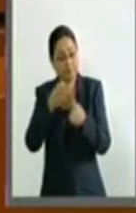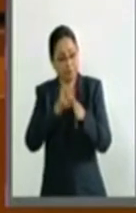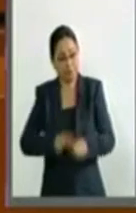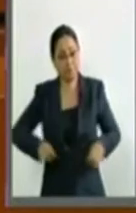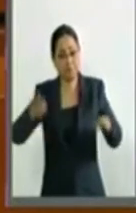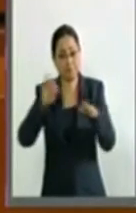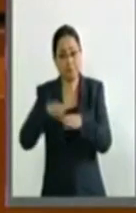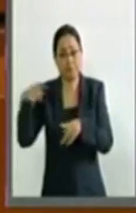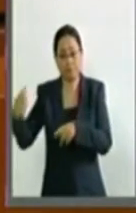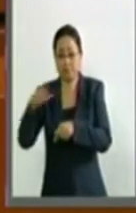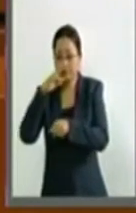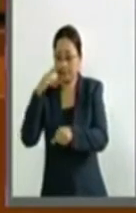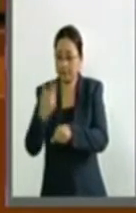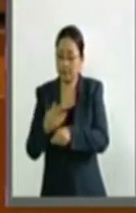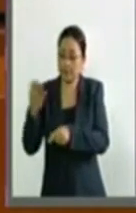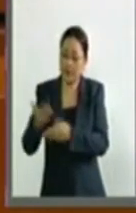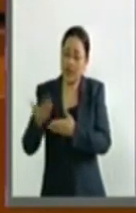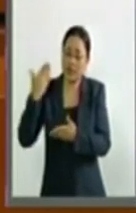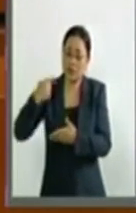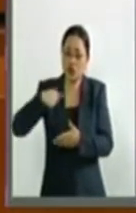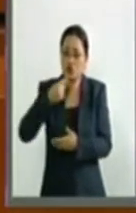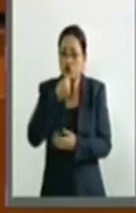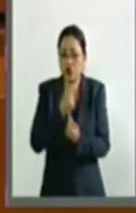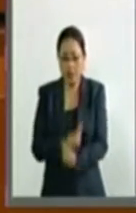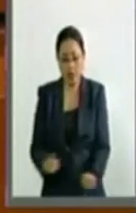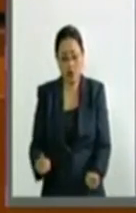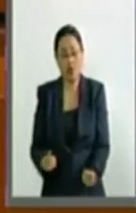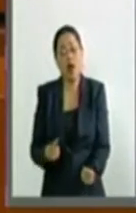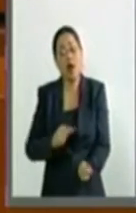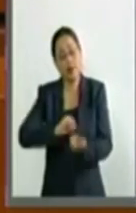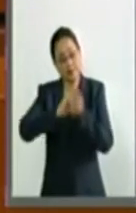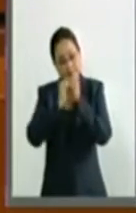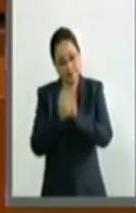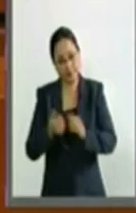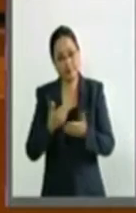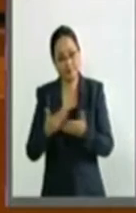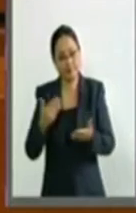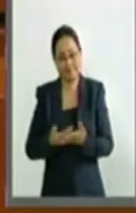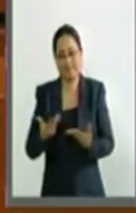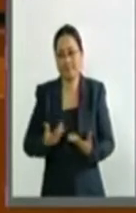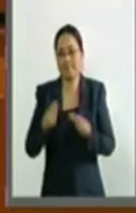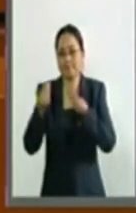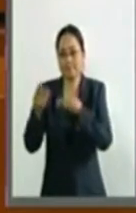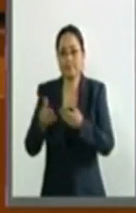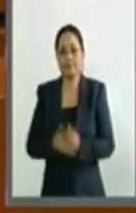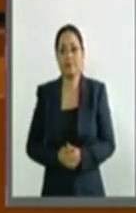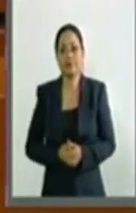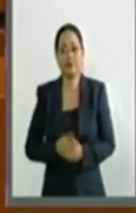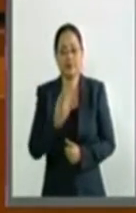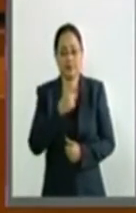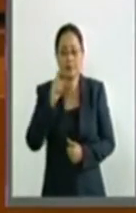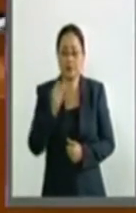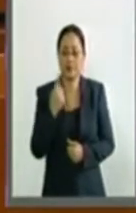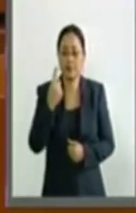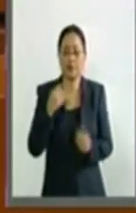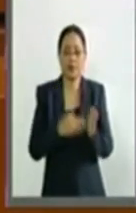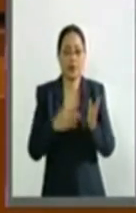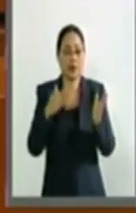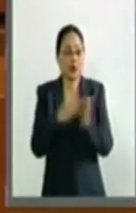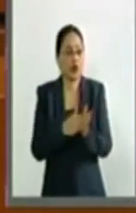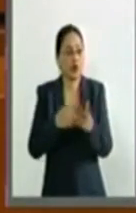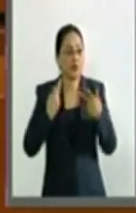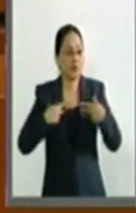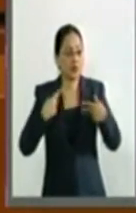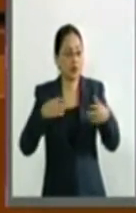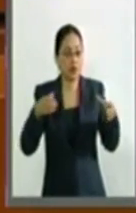que tuvieron cuando nosotros éramos pequeños. En nuestro país, más de 121 millones de habitantes, vemos